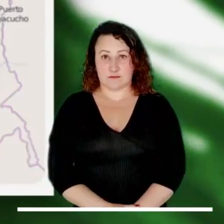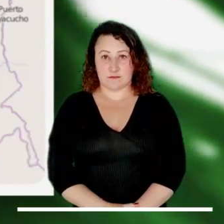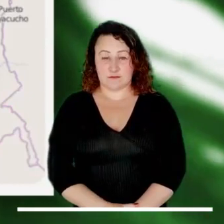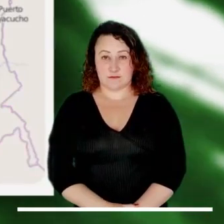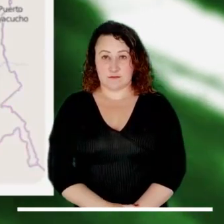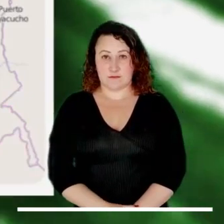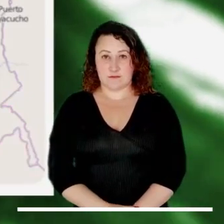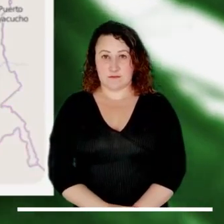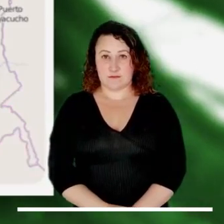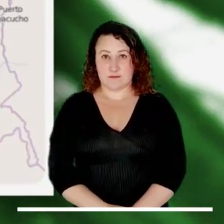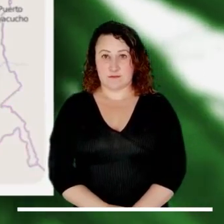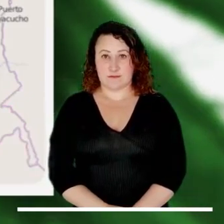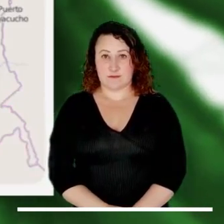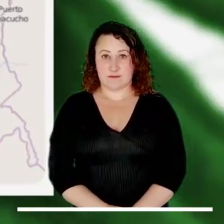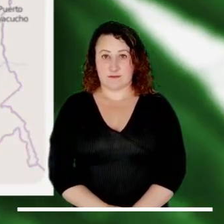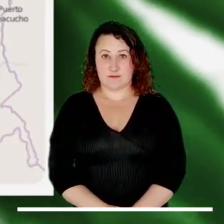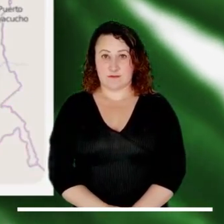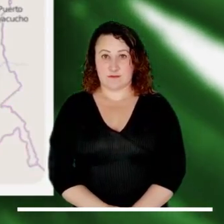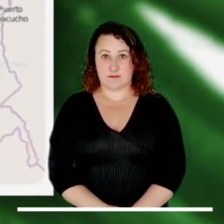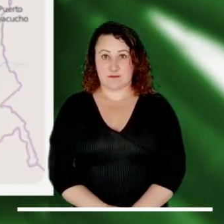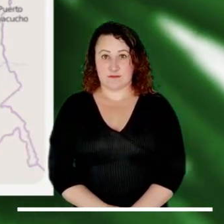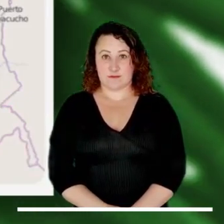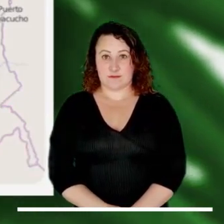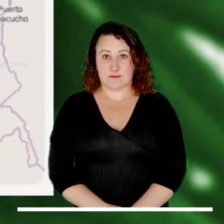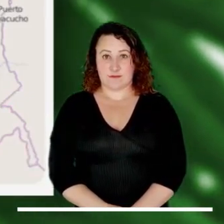incendios en La Guajira y Bolívar.